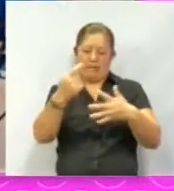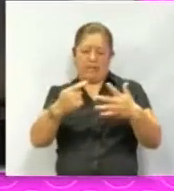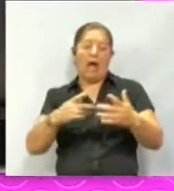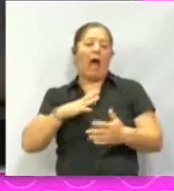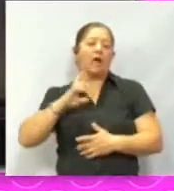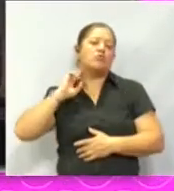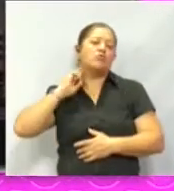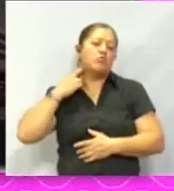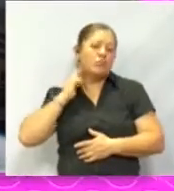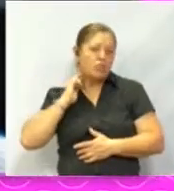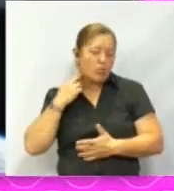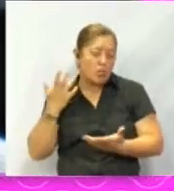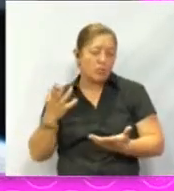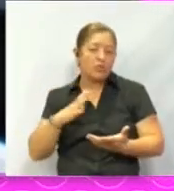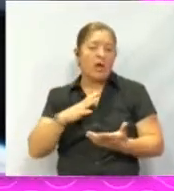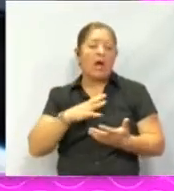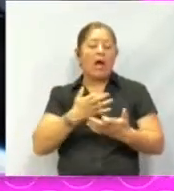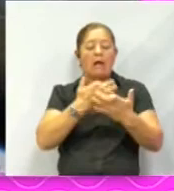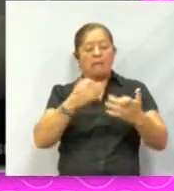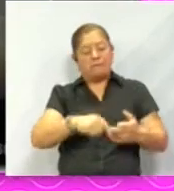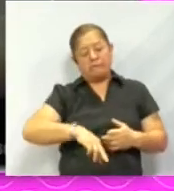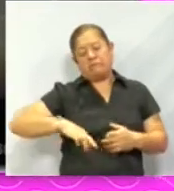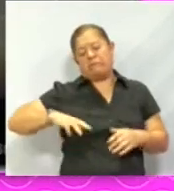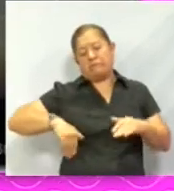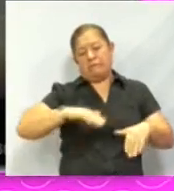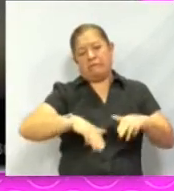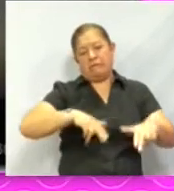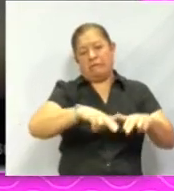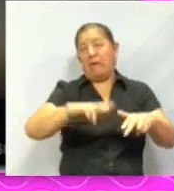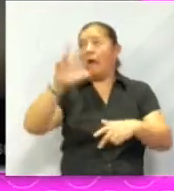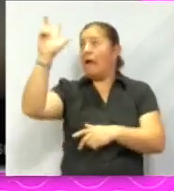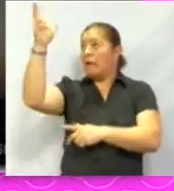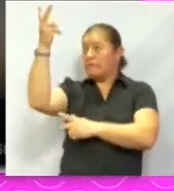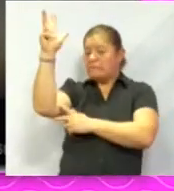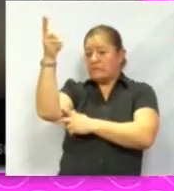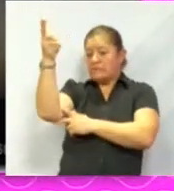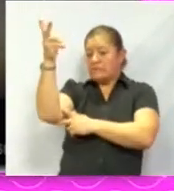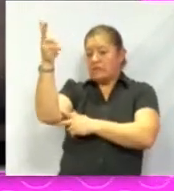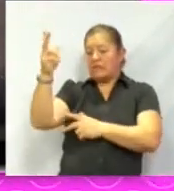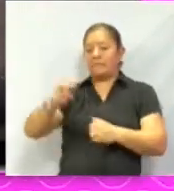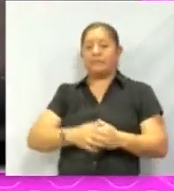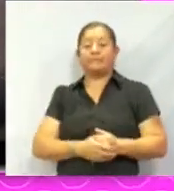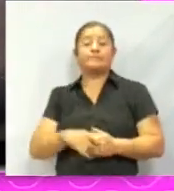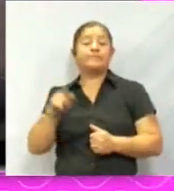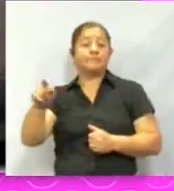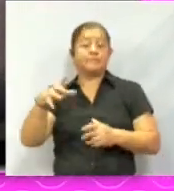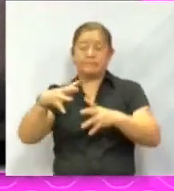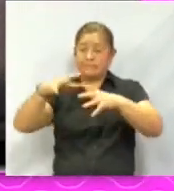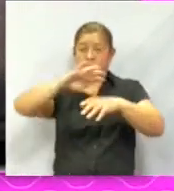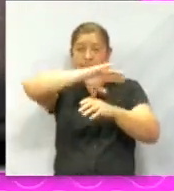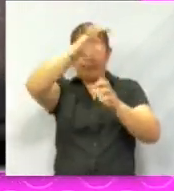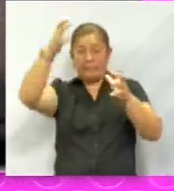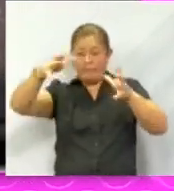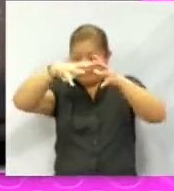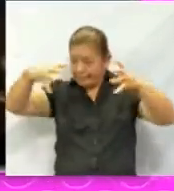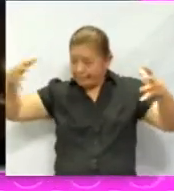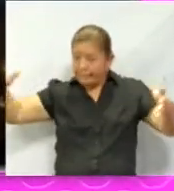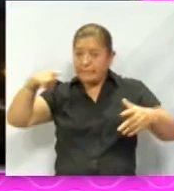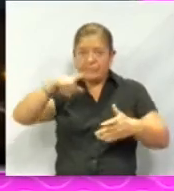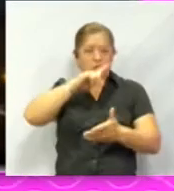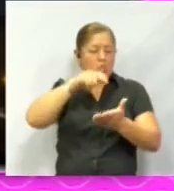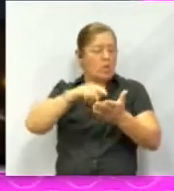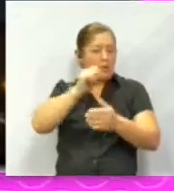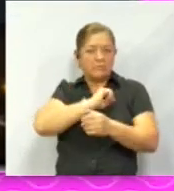robóticos, están los terrestres, los espaciales. Los grandes observatorios astronómicos son sitios ideales para estudiar el universo.